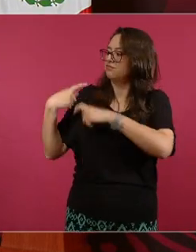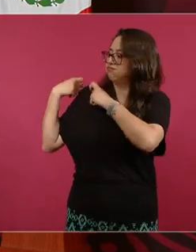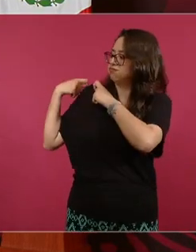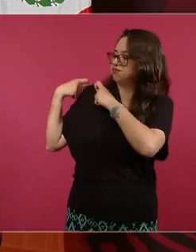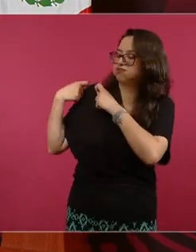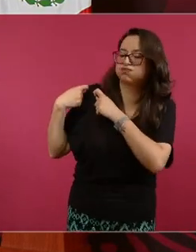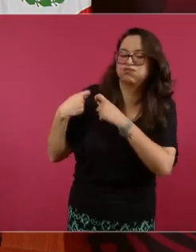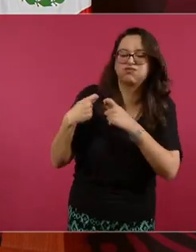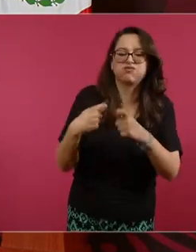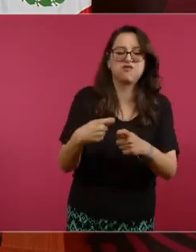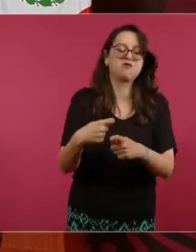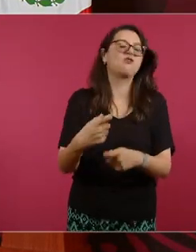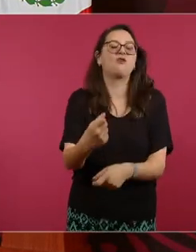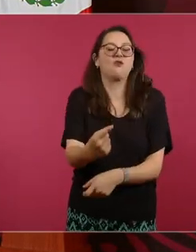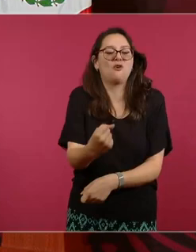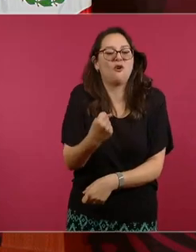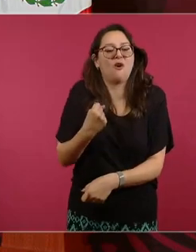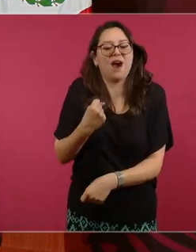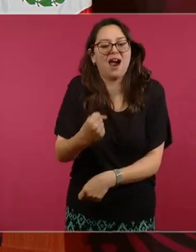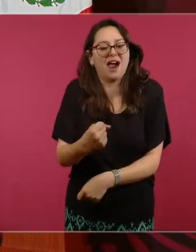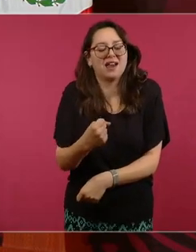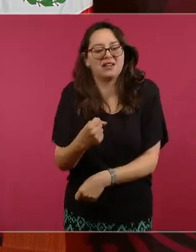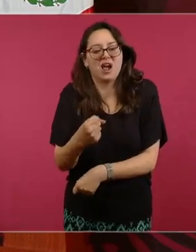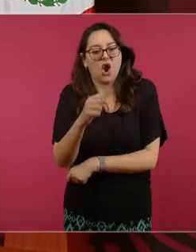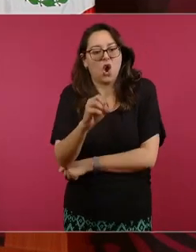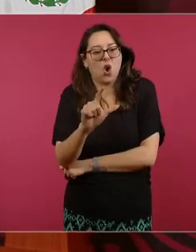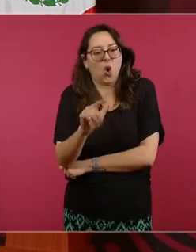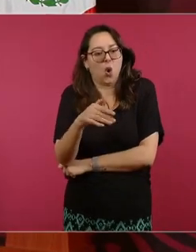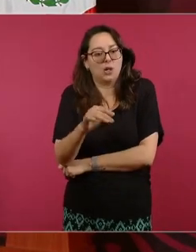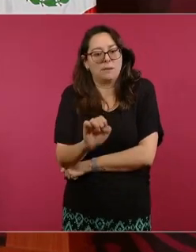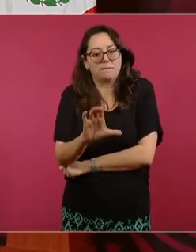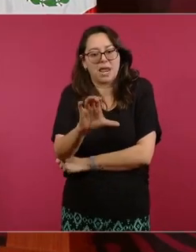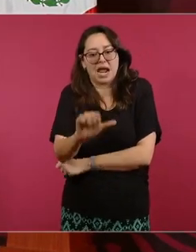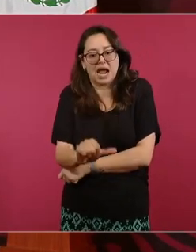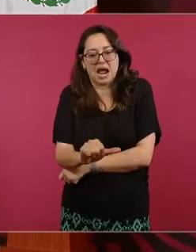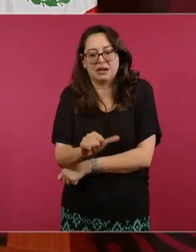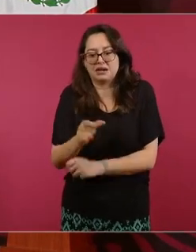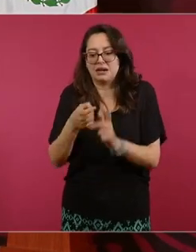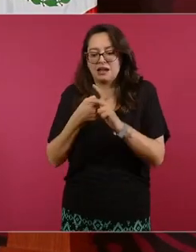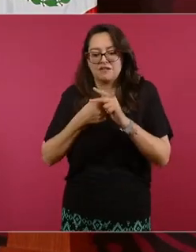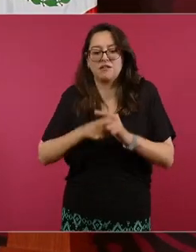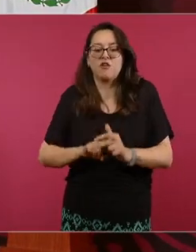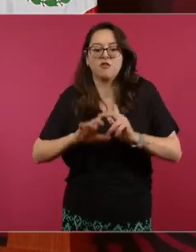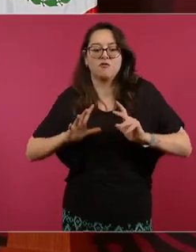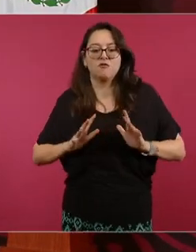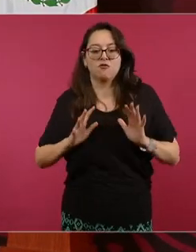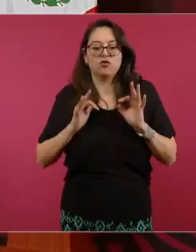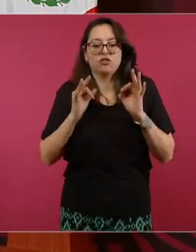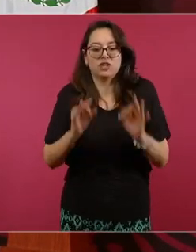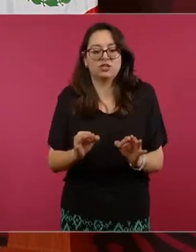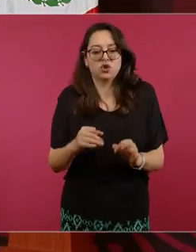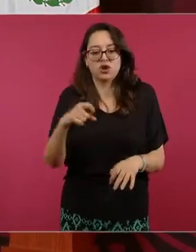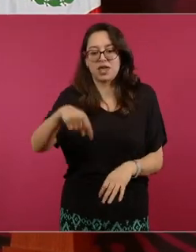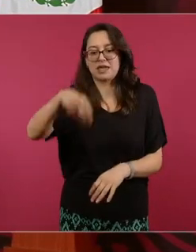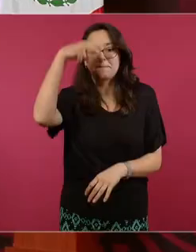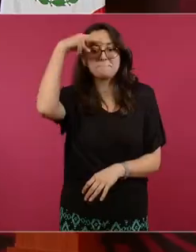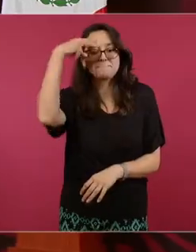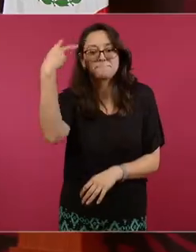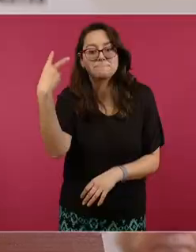que a partir de esa cultura se desarrollan otras culturas